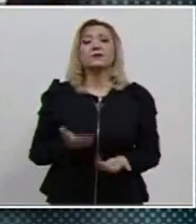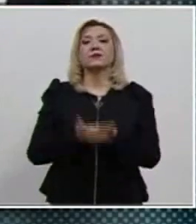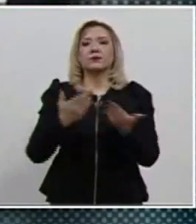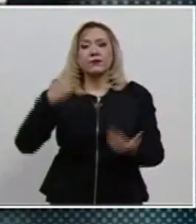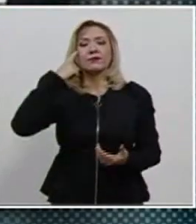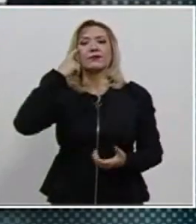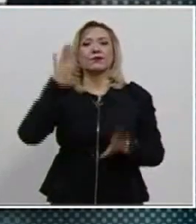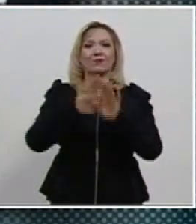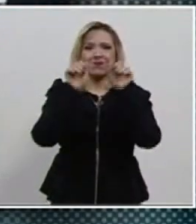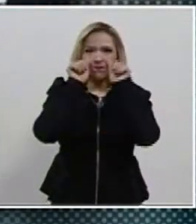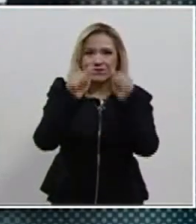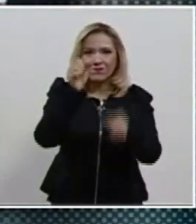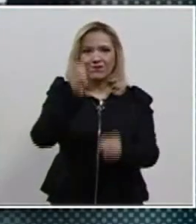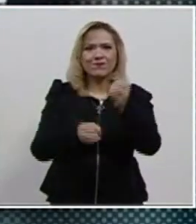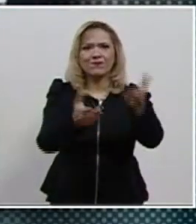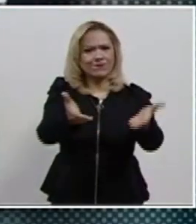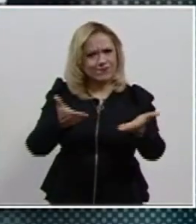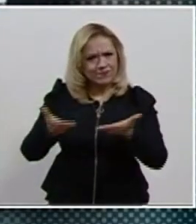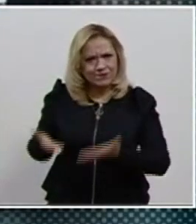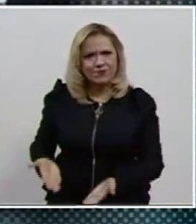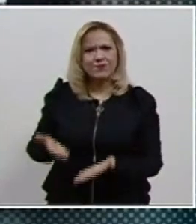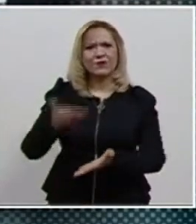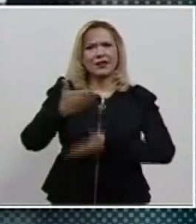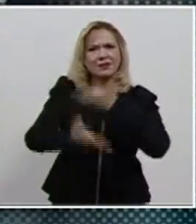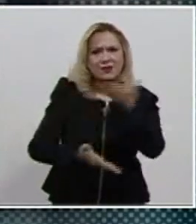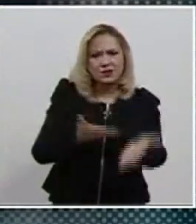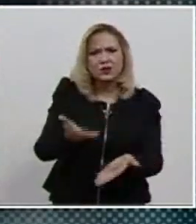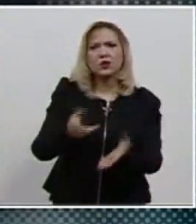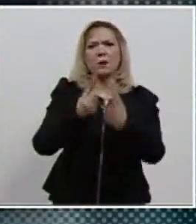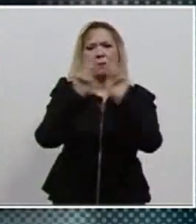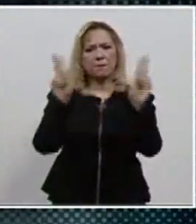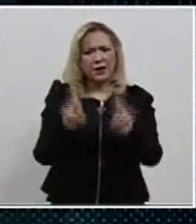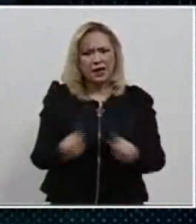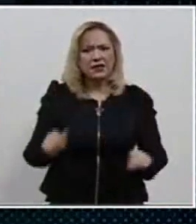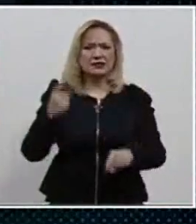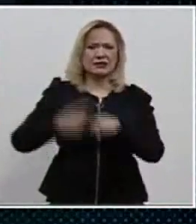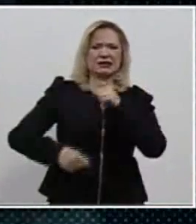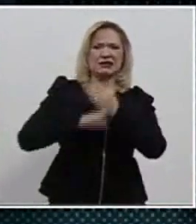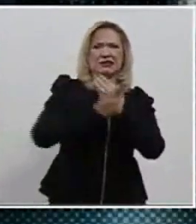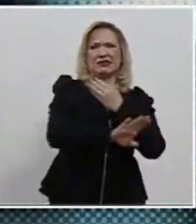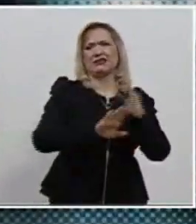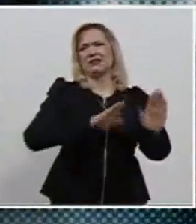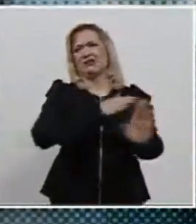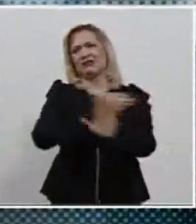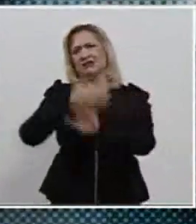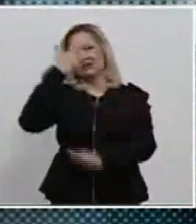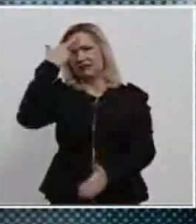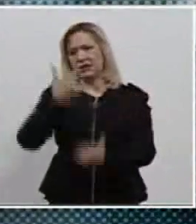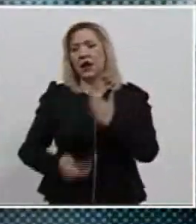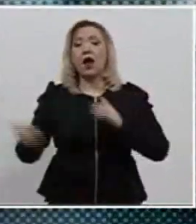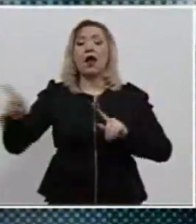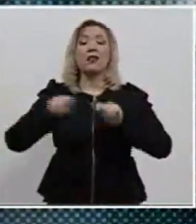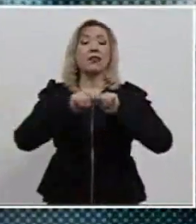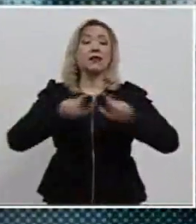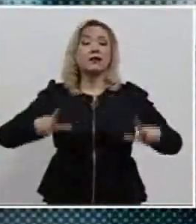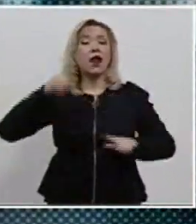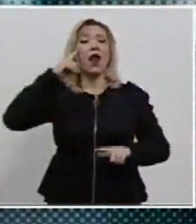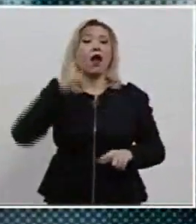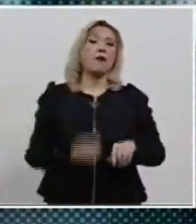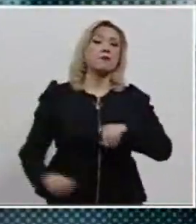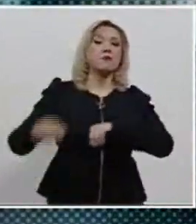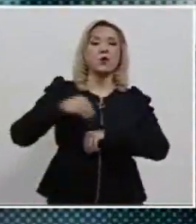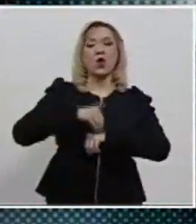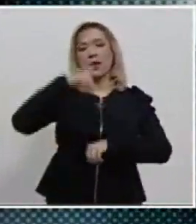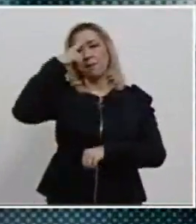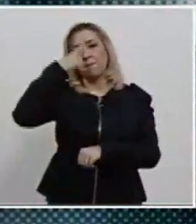erradicar la violencia y promover una cultura de paz, el Poder Judicial de Tlaxcala instaló la unidad itinerante del Centro